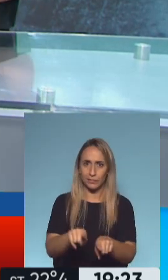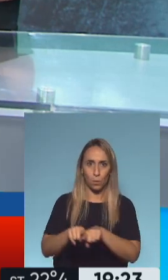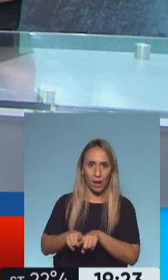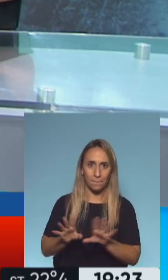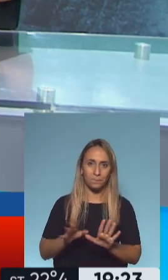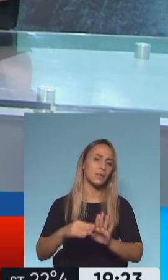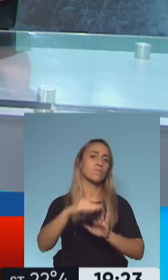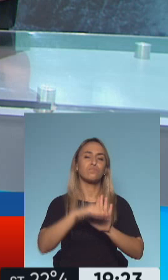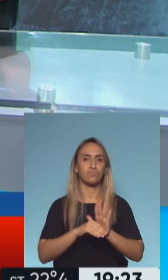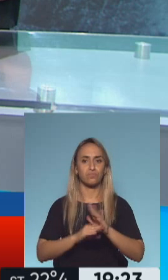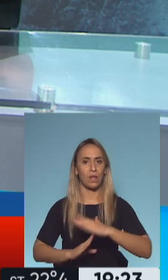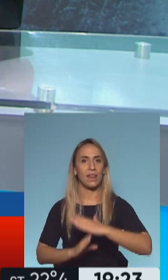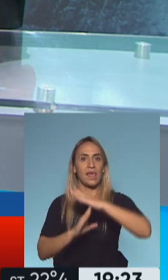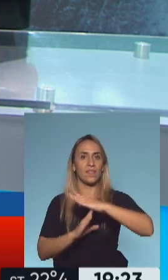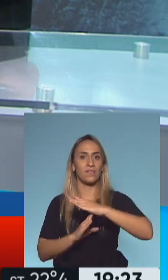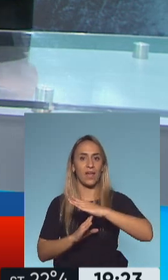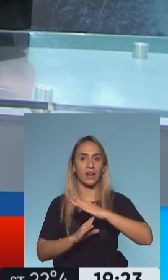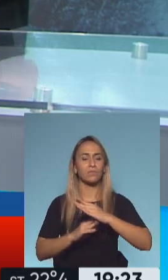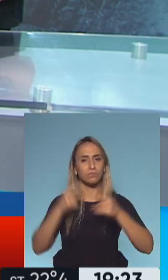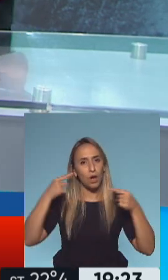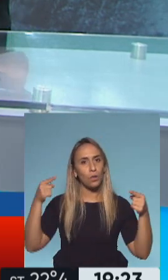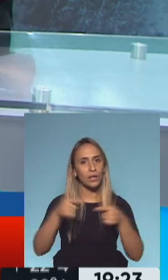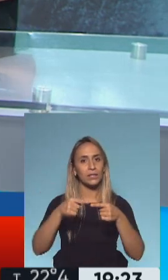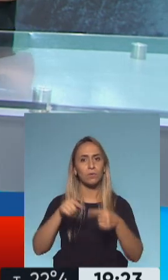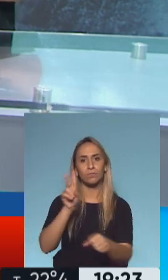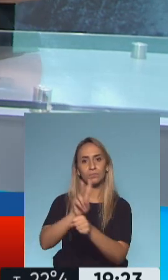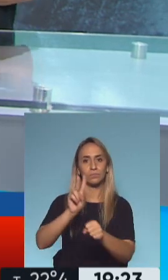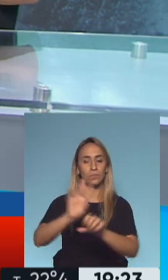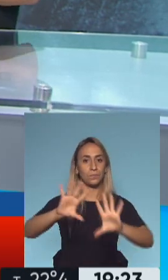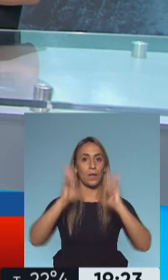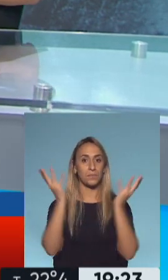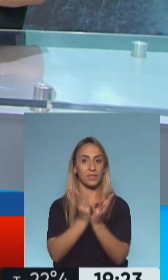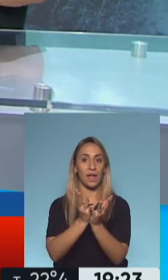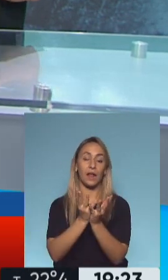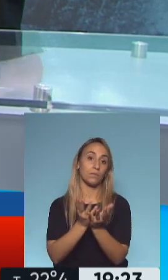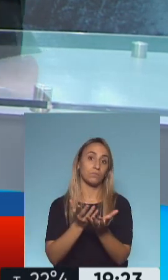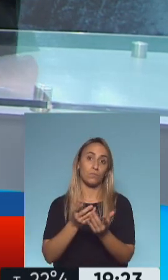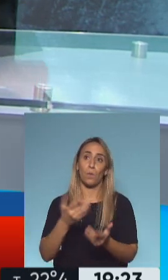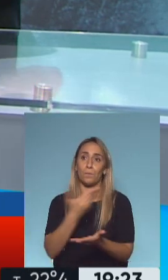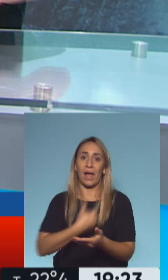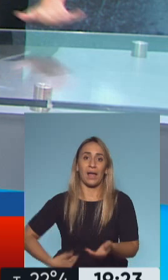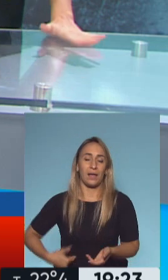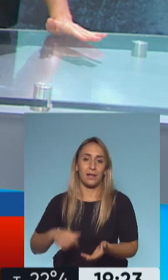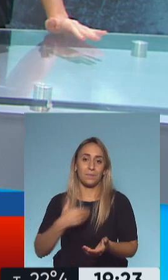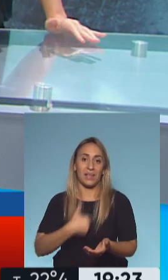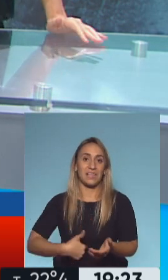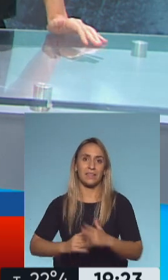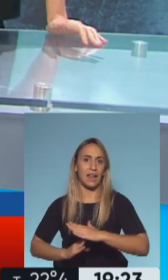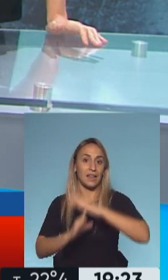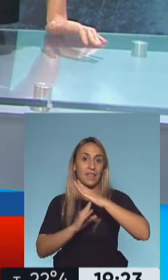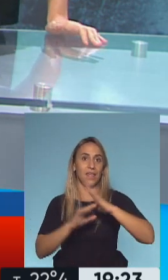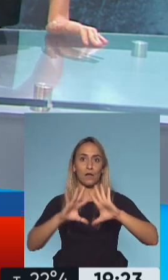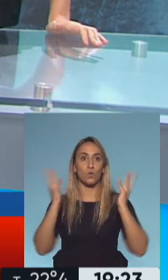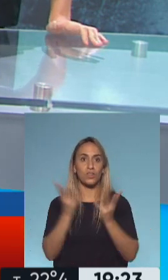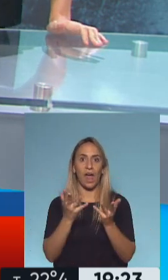liderazgo en materia justamente ambiental, que es un reclamo que están pidiendo los principales líderes del mundo. Así que acá vemos un cambio de